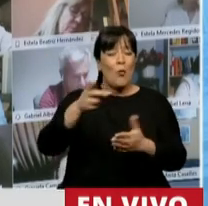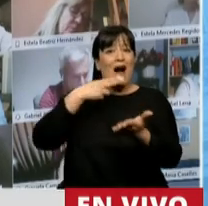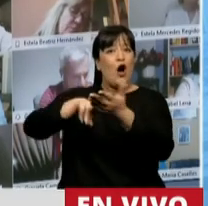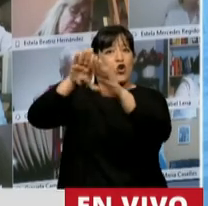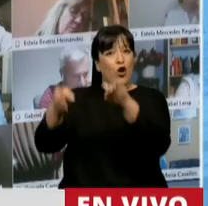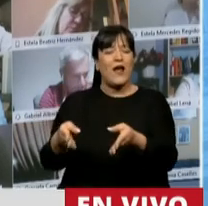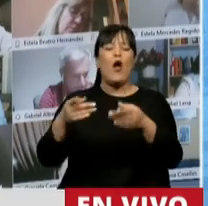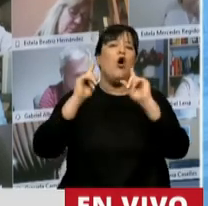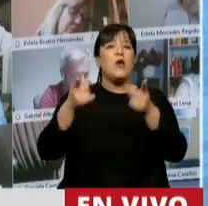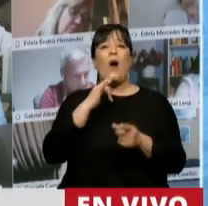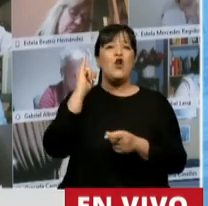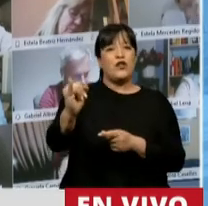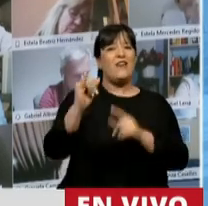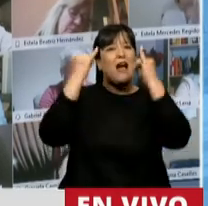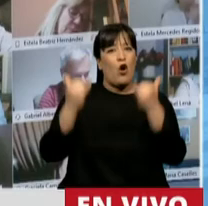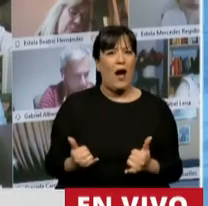de documento, queda notificado igual.